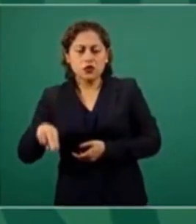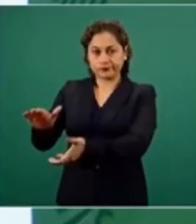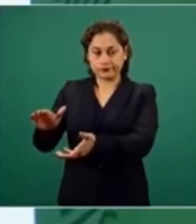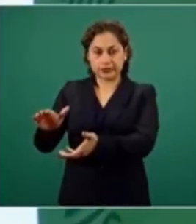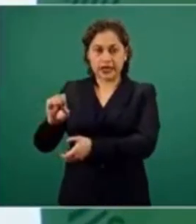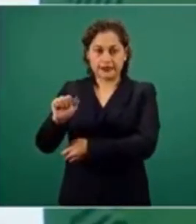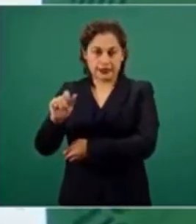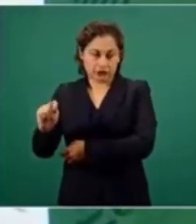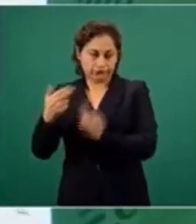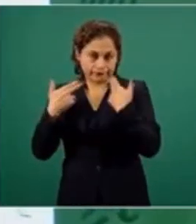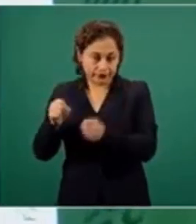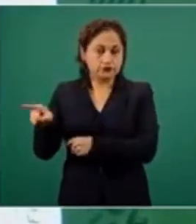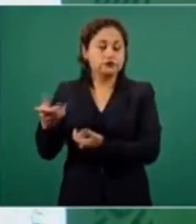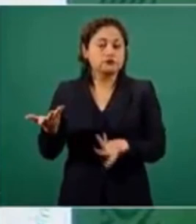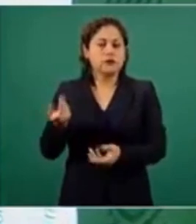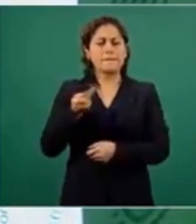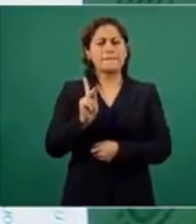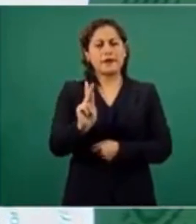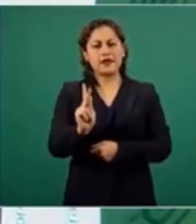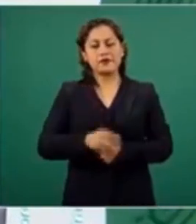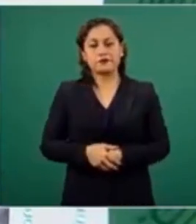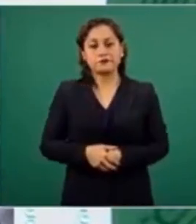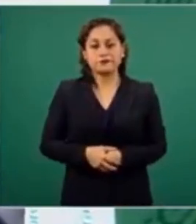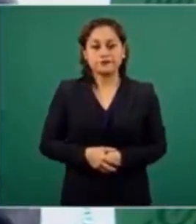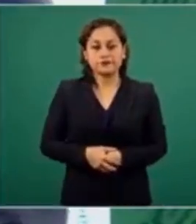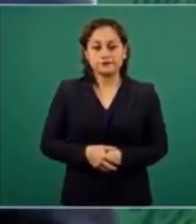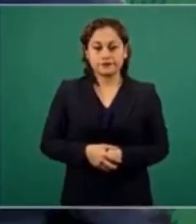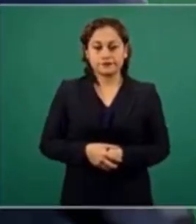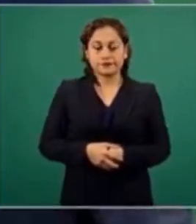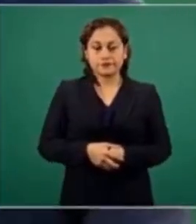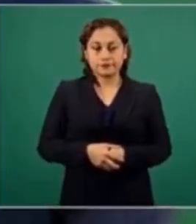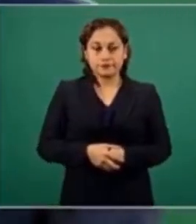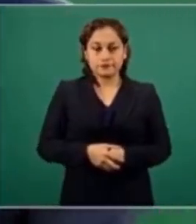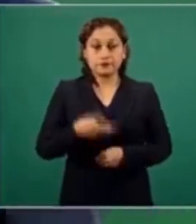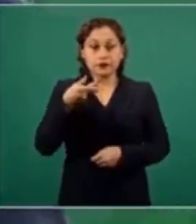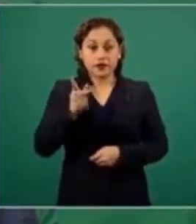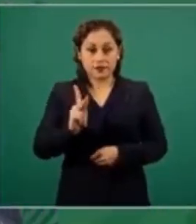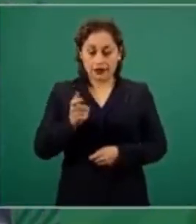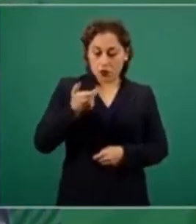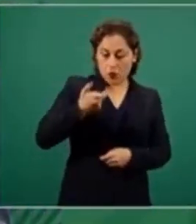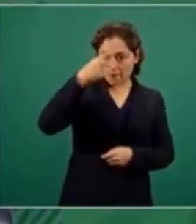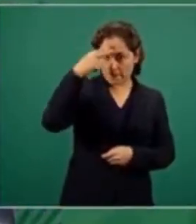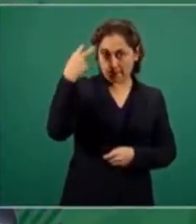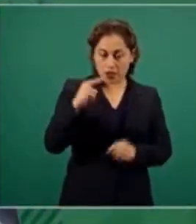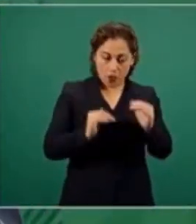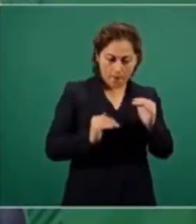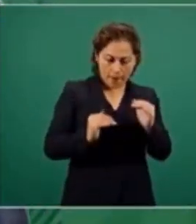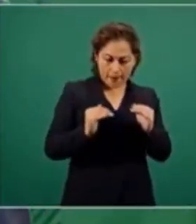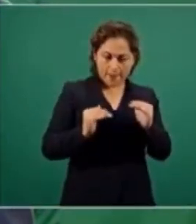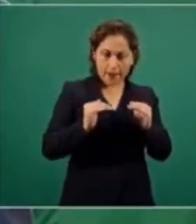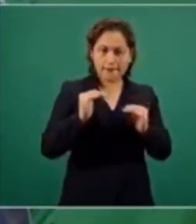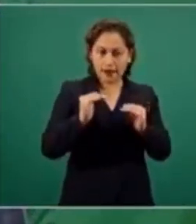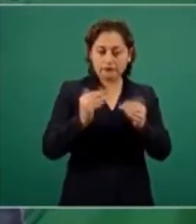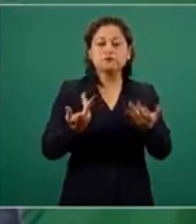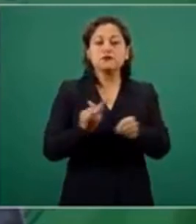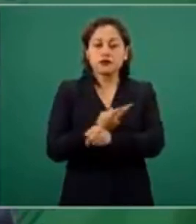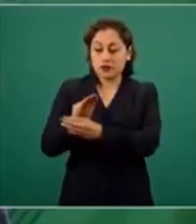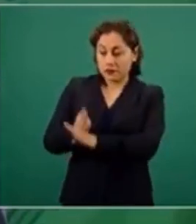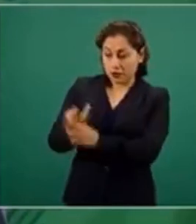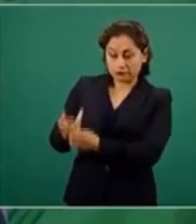remanentes. Pero como se fortaleció el peso, ya los remanentes